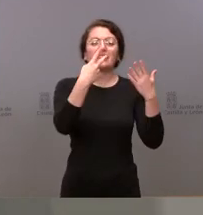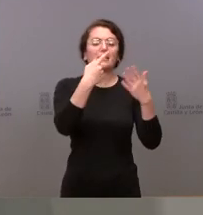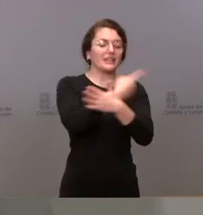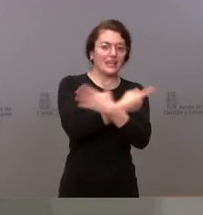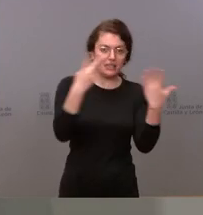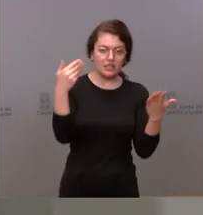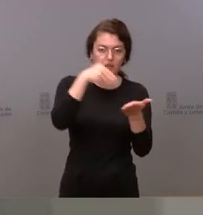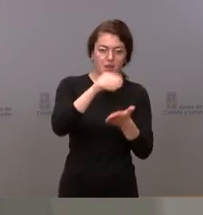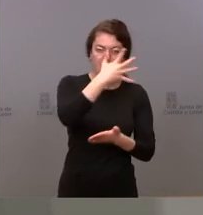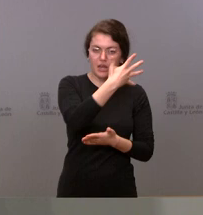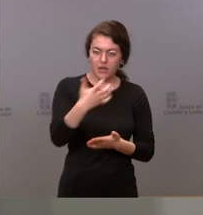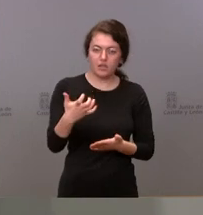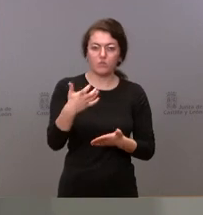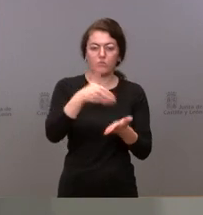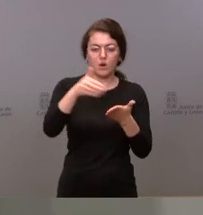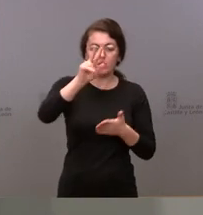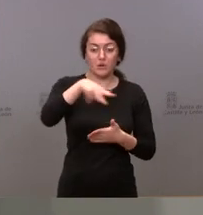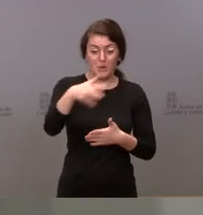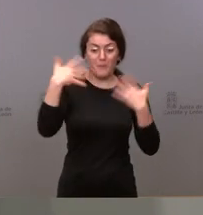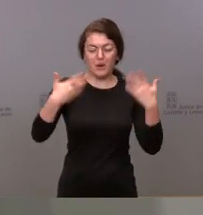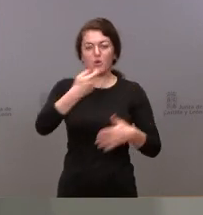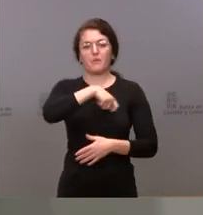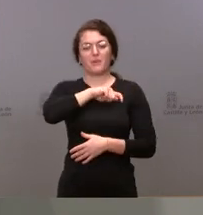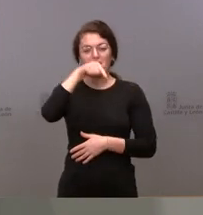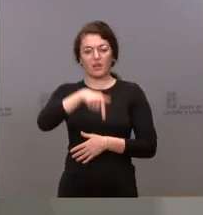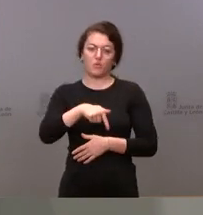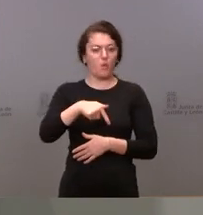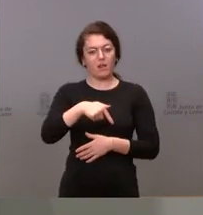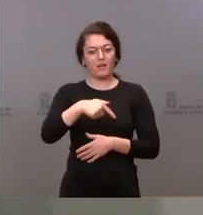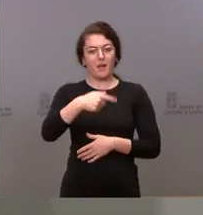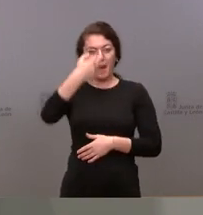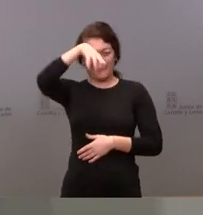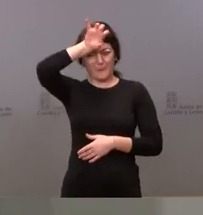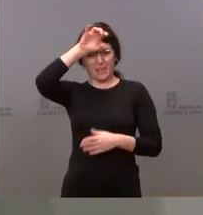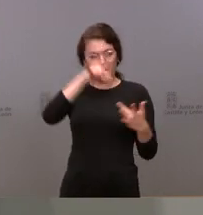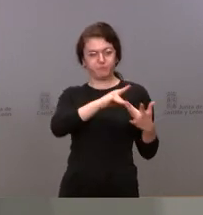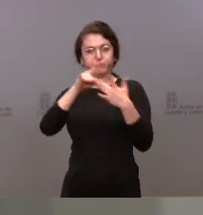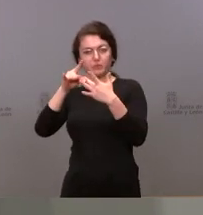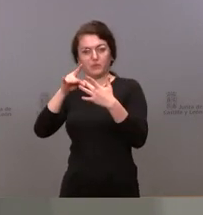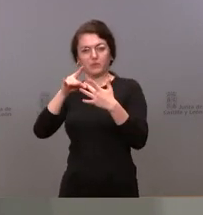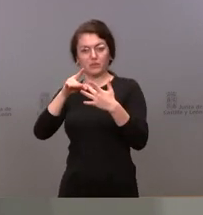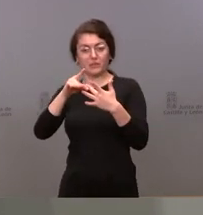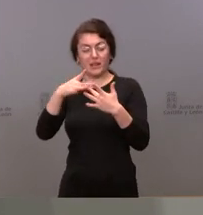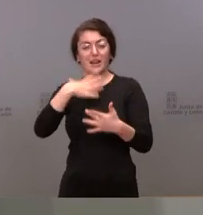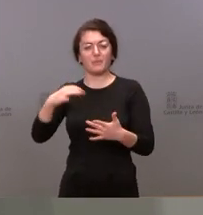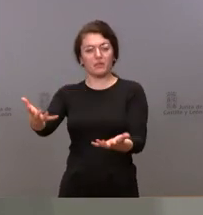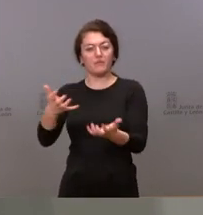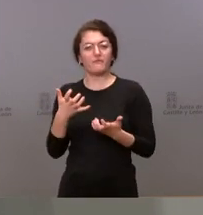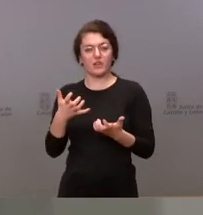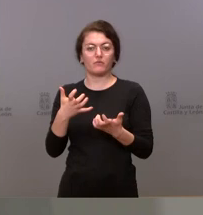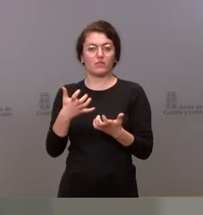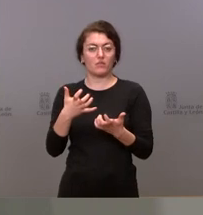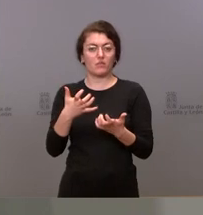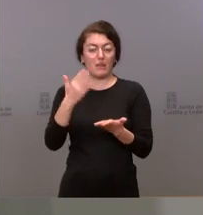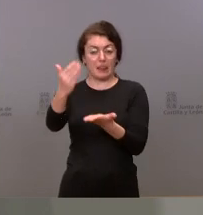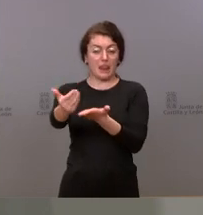mineros y desde el punto de vista de la generación eléctrica por centrales térmicas se hubiera beneficiado en un volumen mucho más relevante de estos